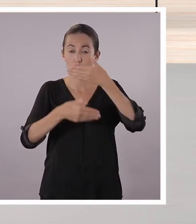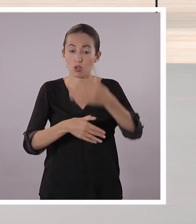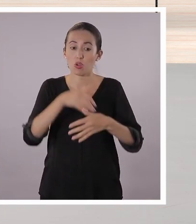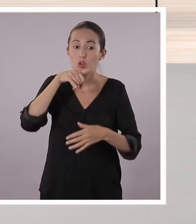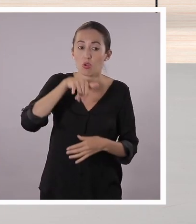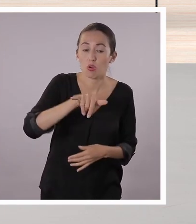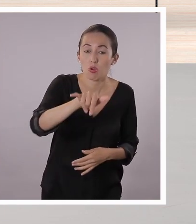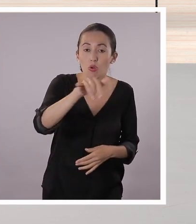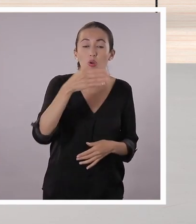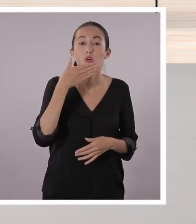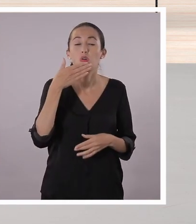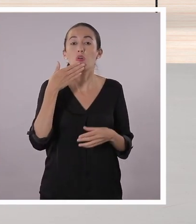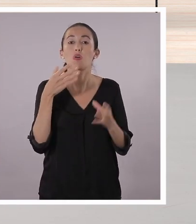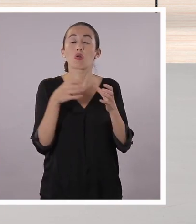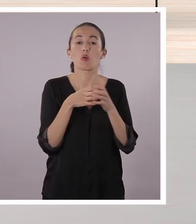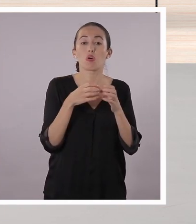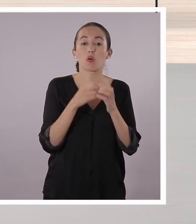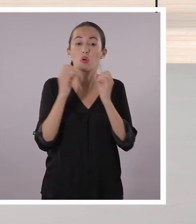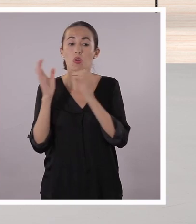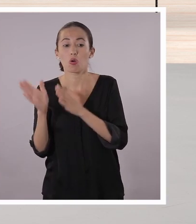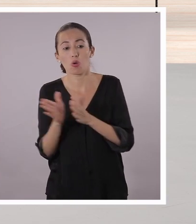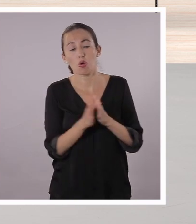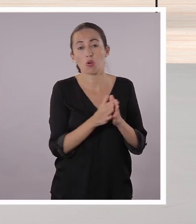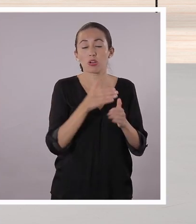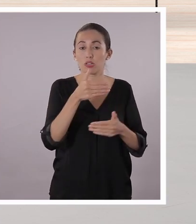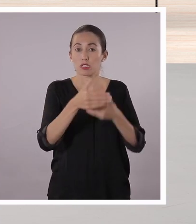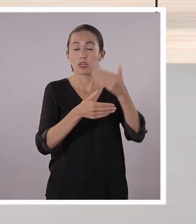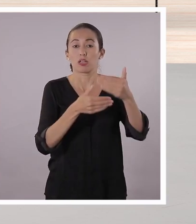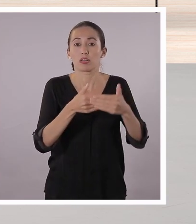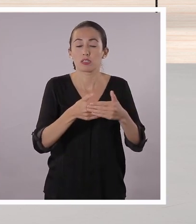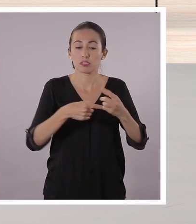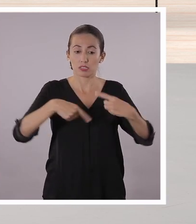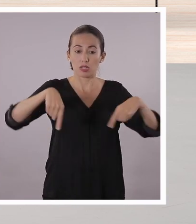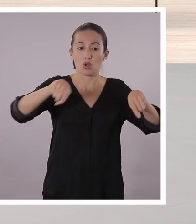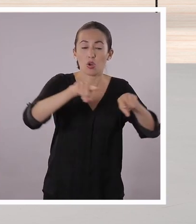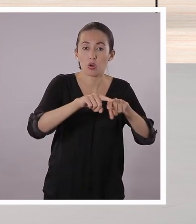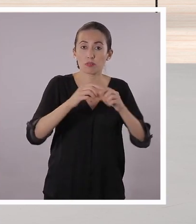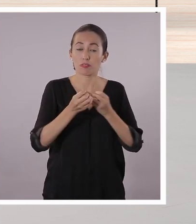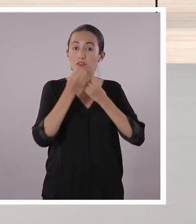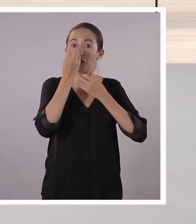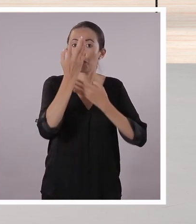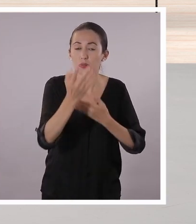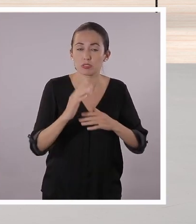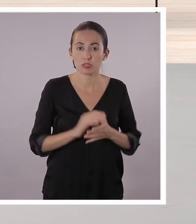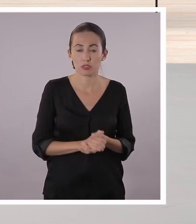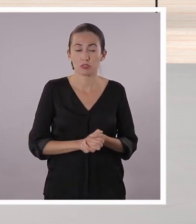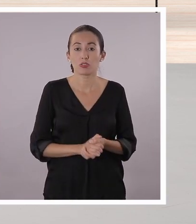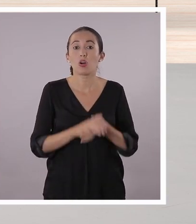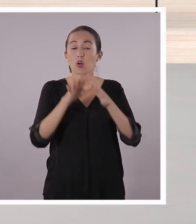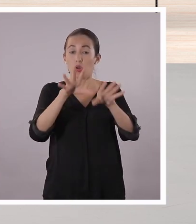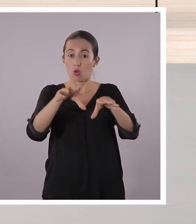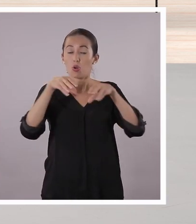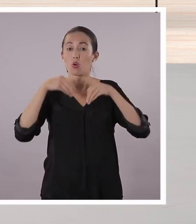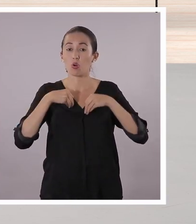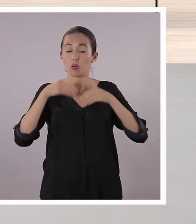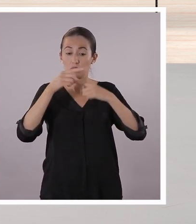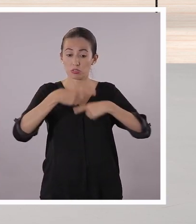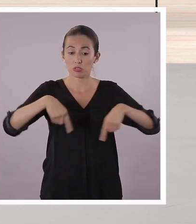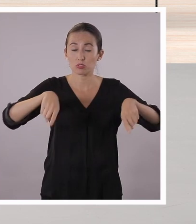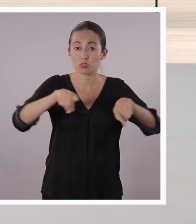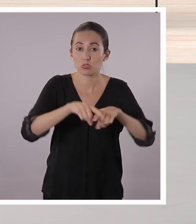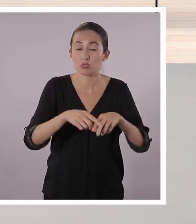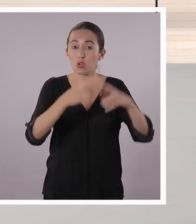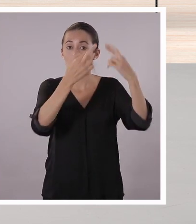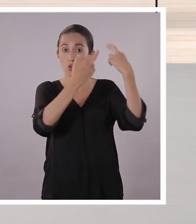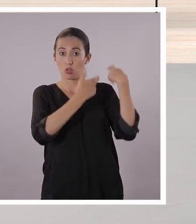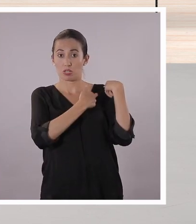noticiero. Van a investigar un poco sobre ese tema para informar, para transmitir esa información. Si ustedes desean, también pueden